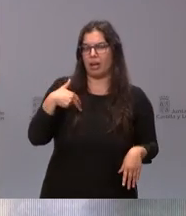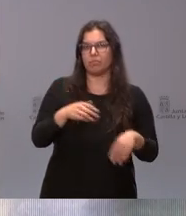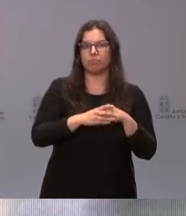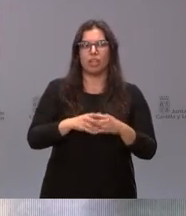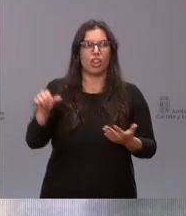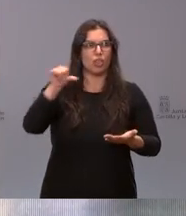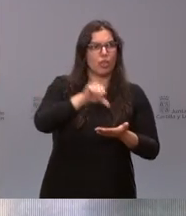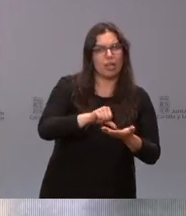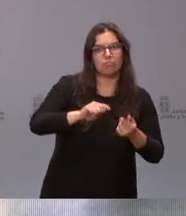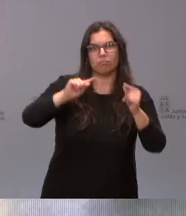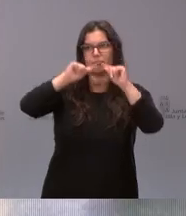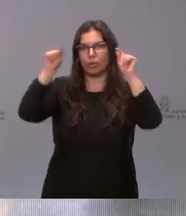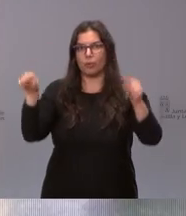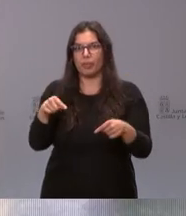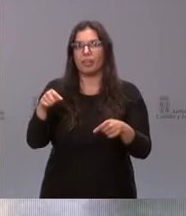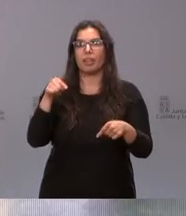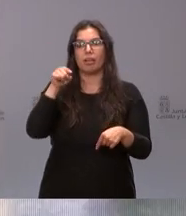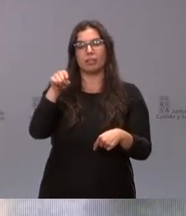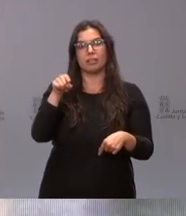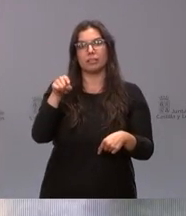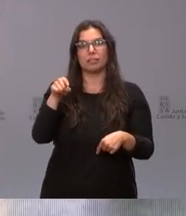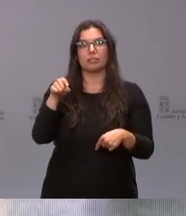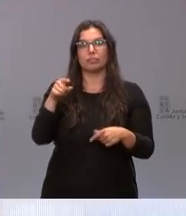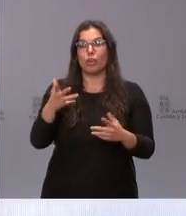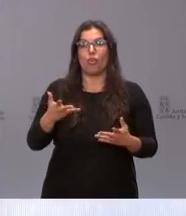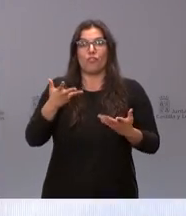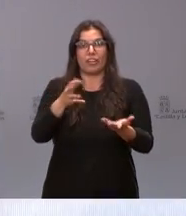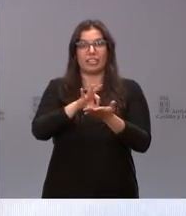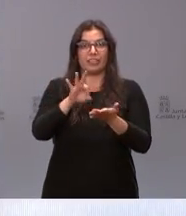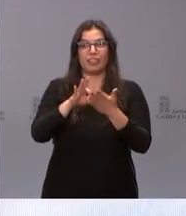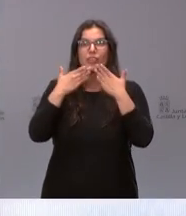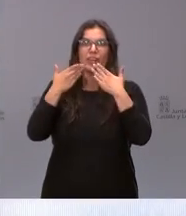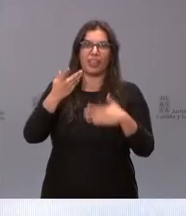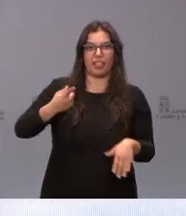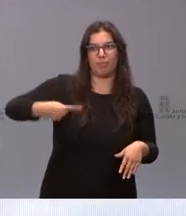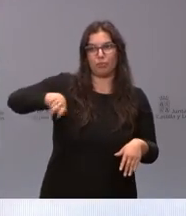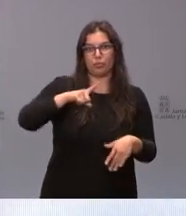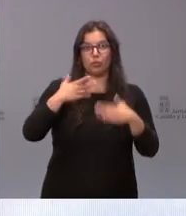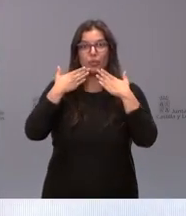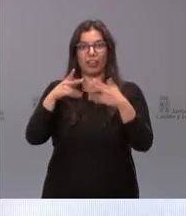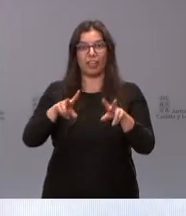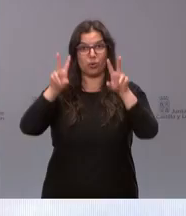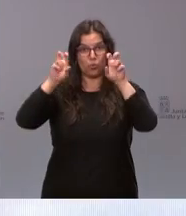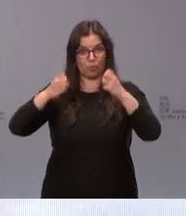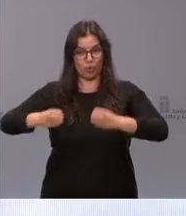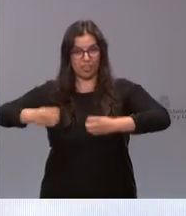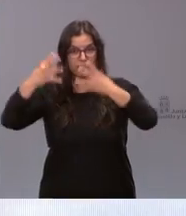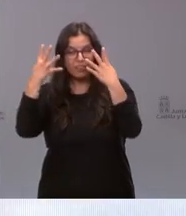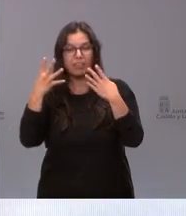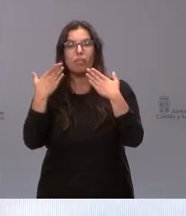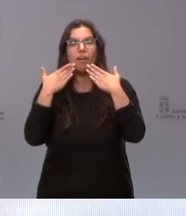provincia y que se da un servicio gracias a vosotros gracias a este nuevo edificio gracias a esa